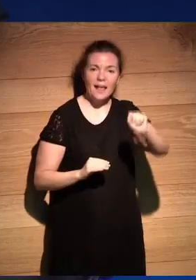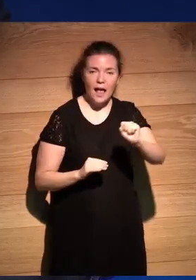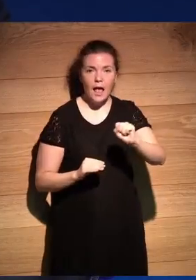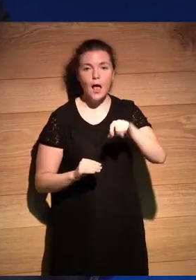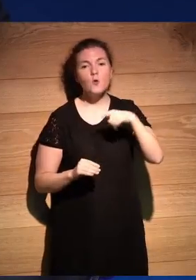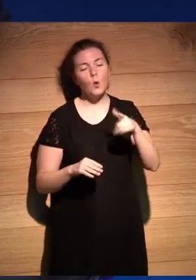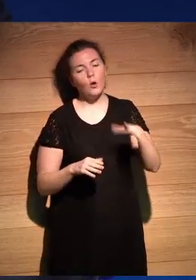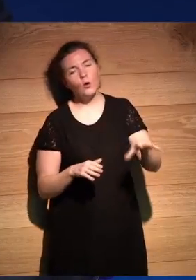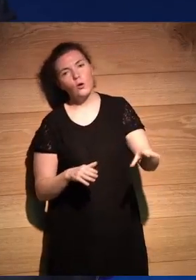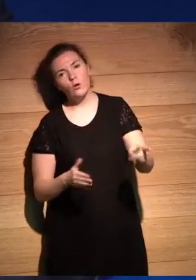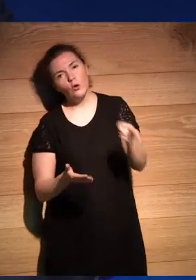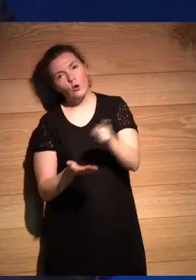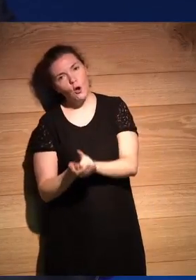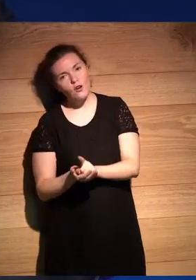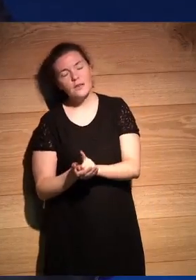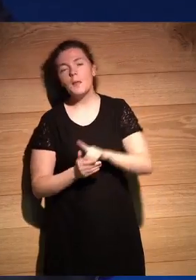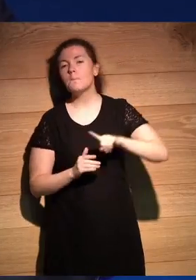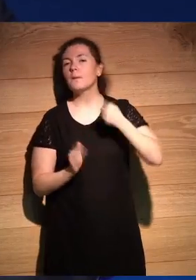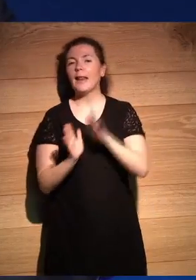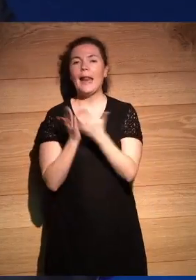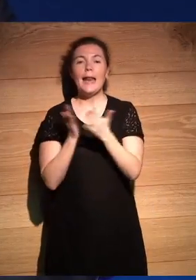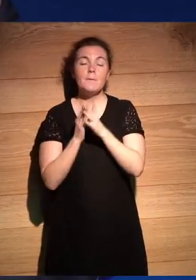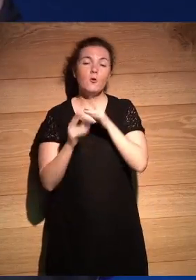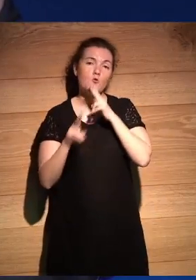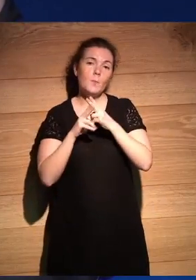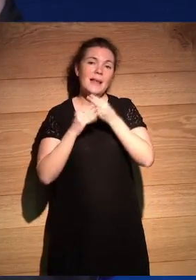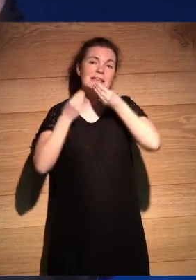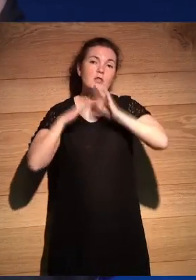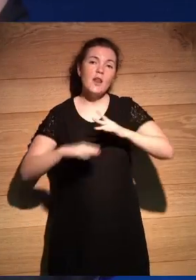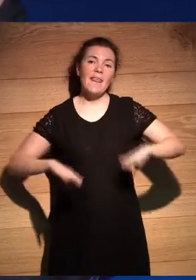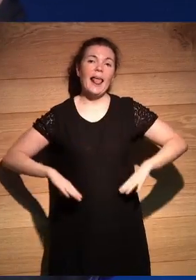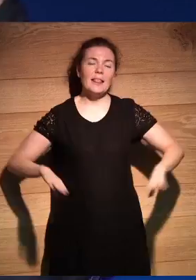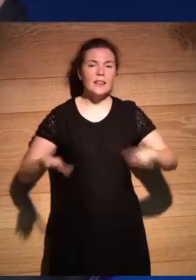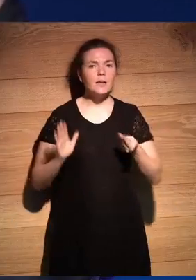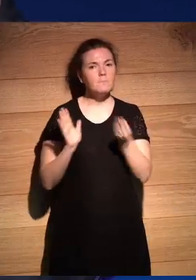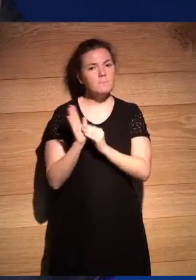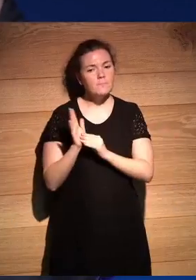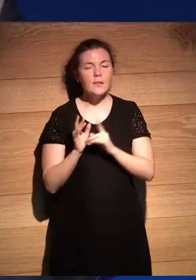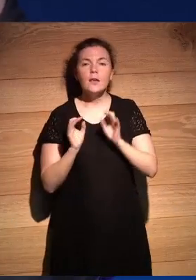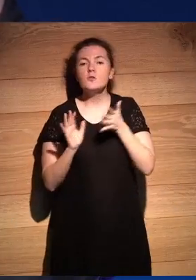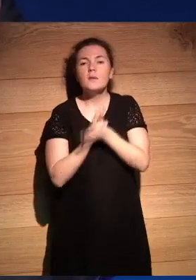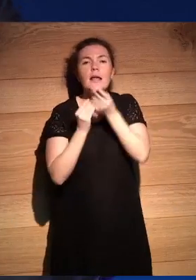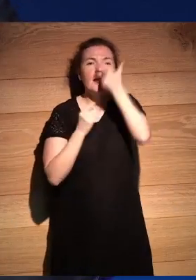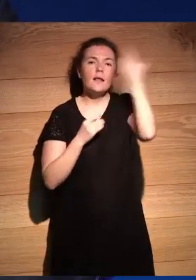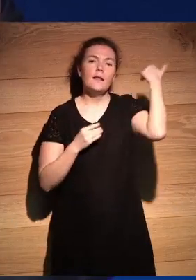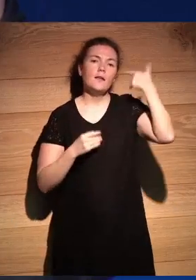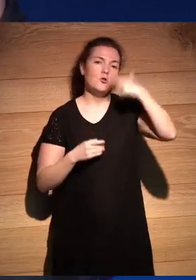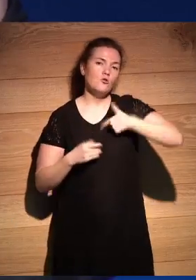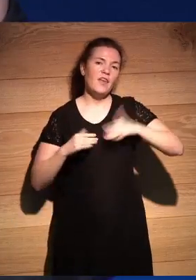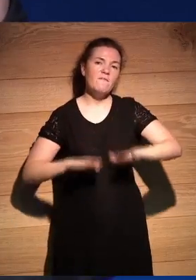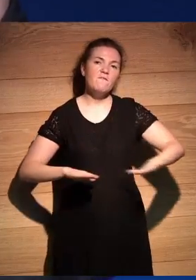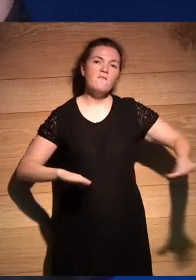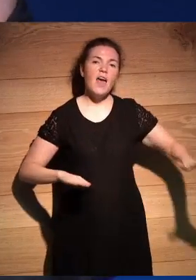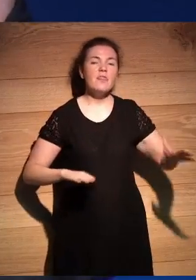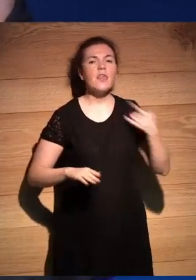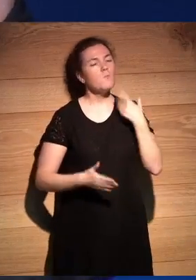ligeramente en mi primer libro en historia argentina y que era mi infancia como la de tantos niños de mi generación estaba muy marcada